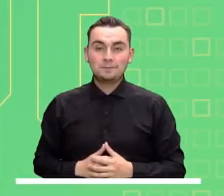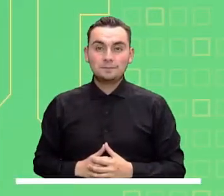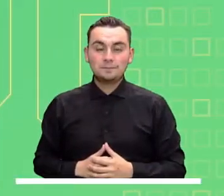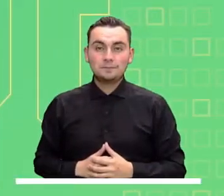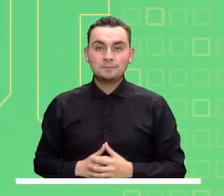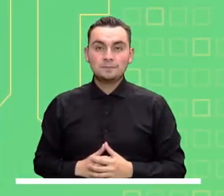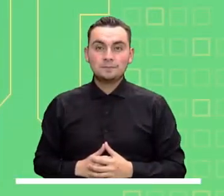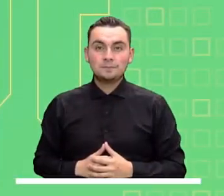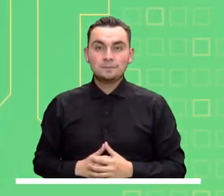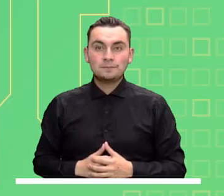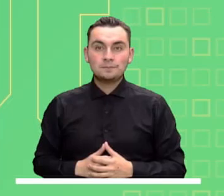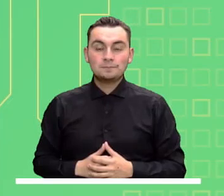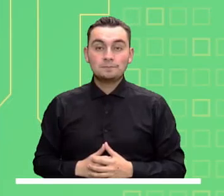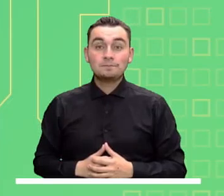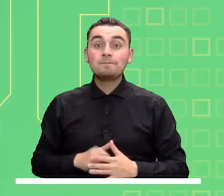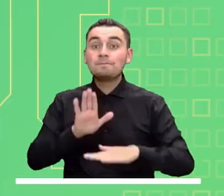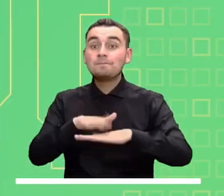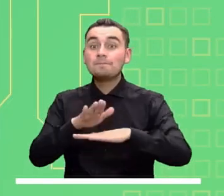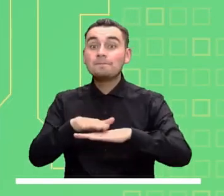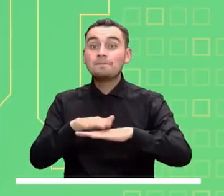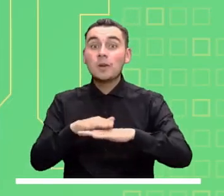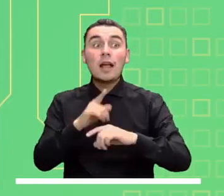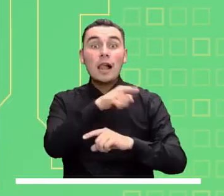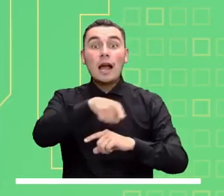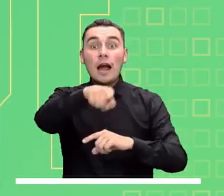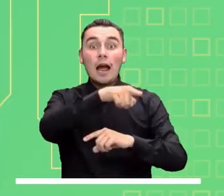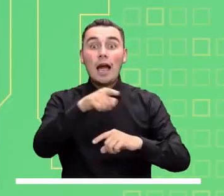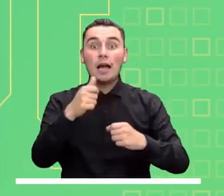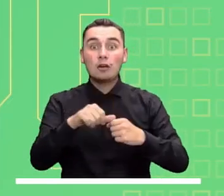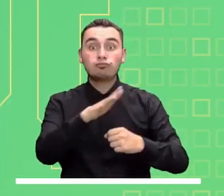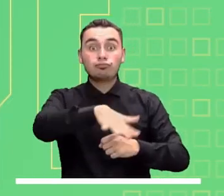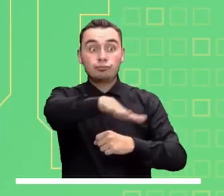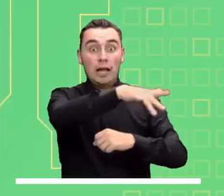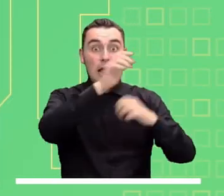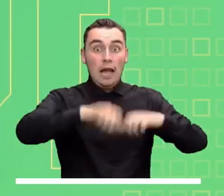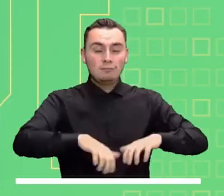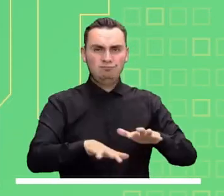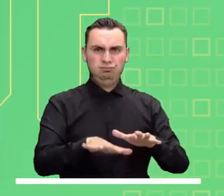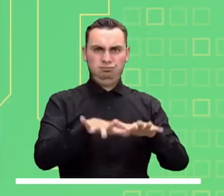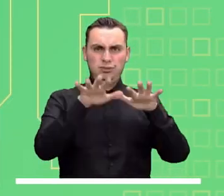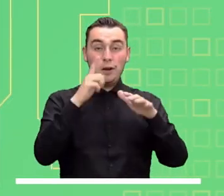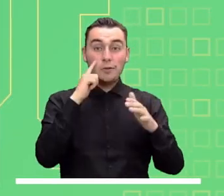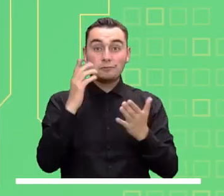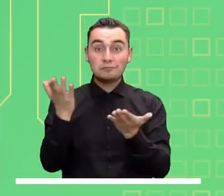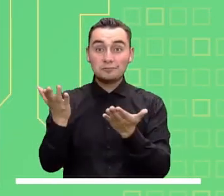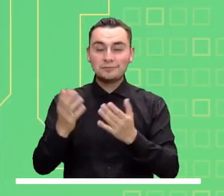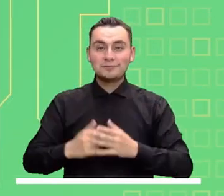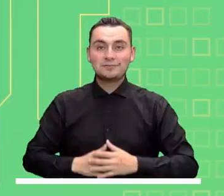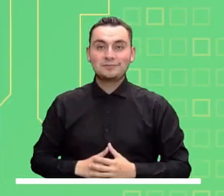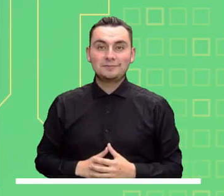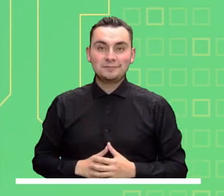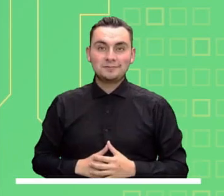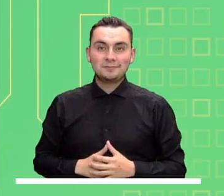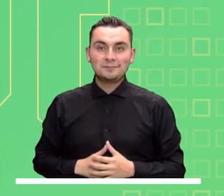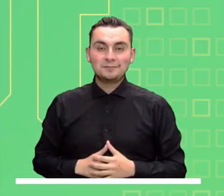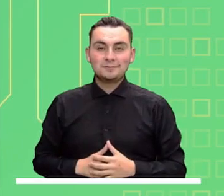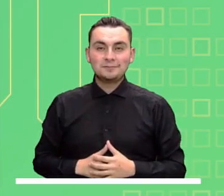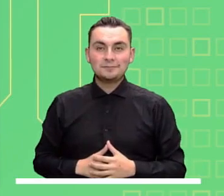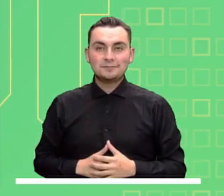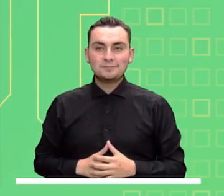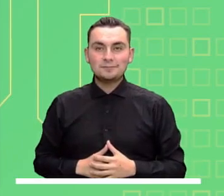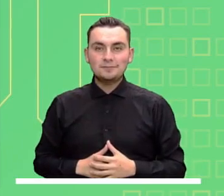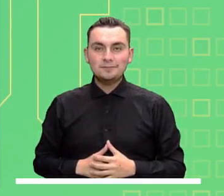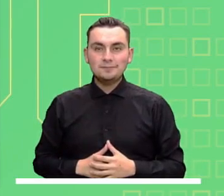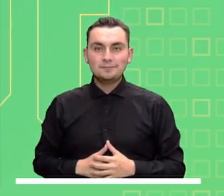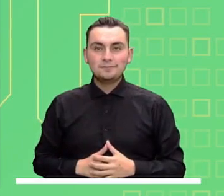súbita en la quebrada onda de la vereda La Pedrona, ubicada entre Sabana Larga y Liborina. Atención en Cauca, por inundaciones a la altura del municipio de